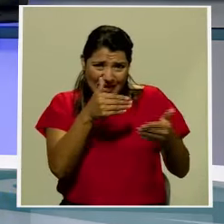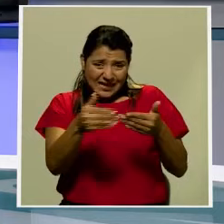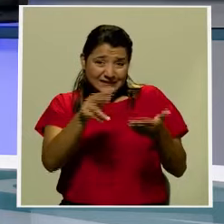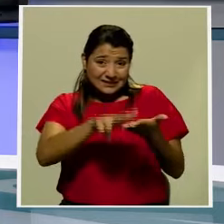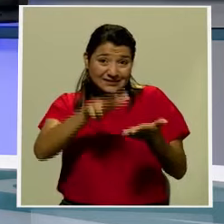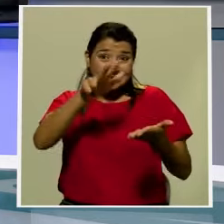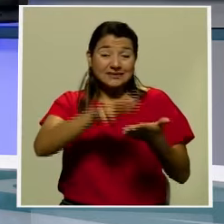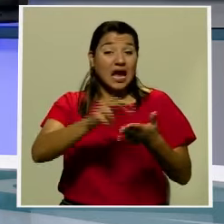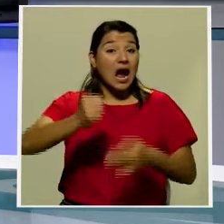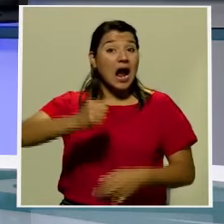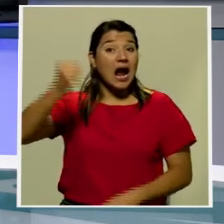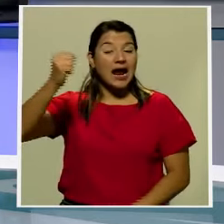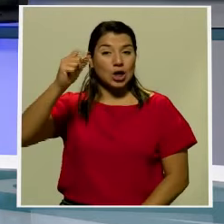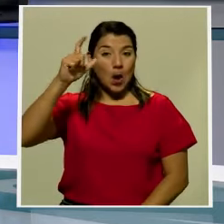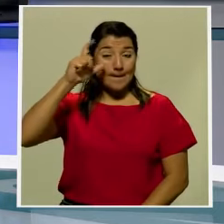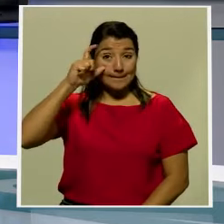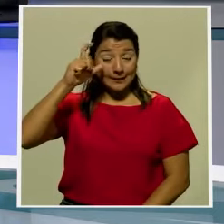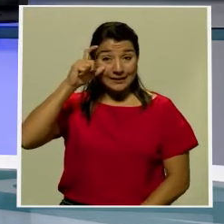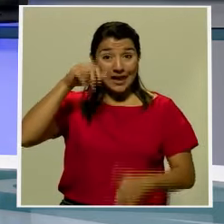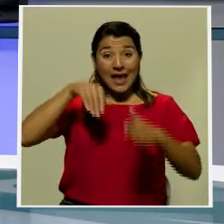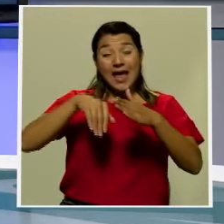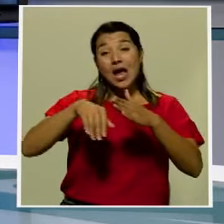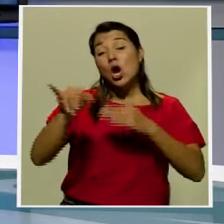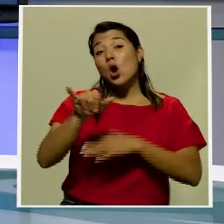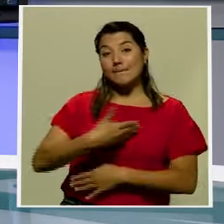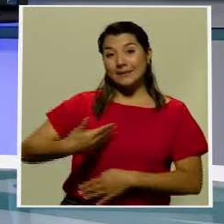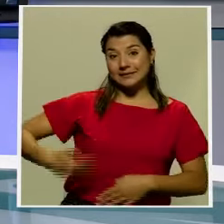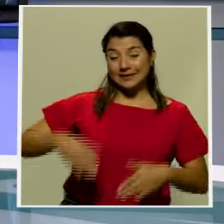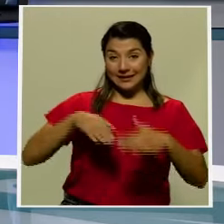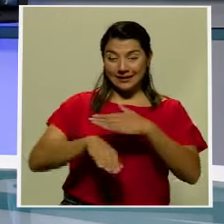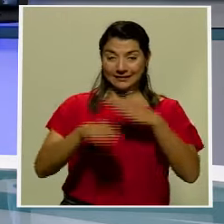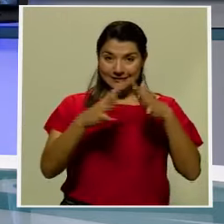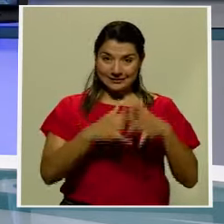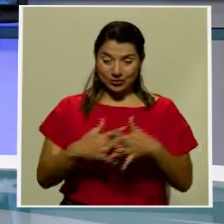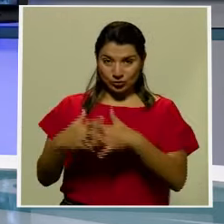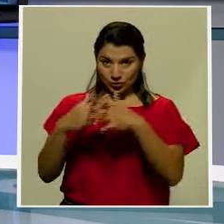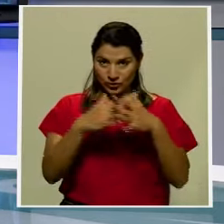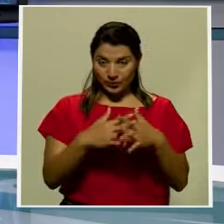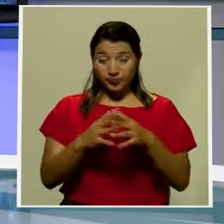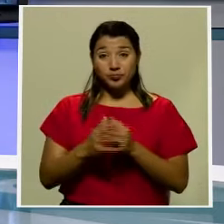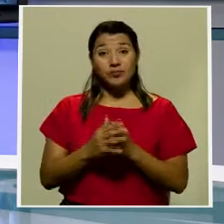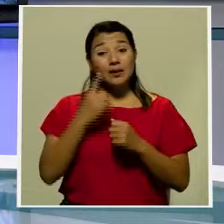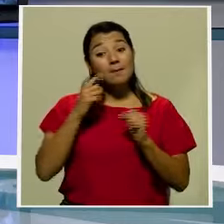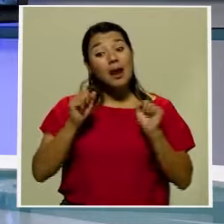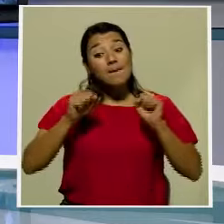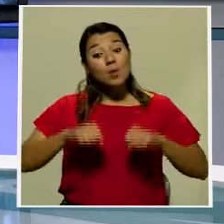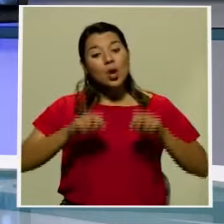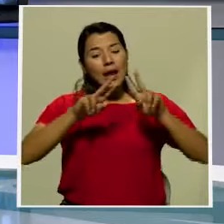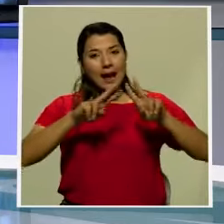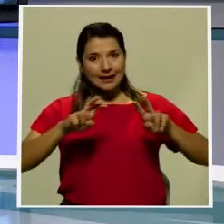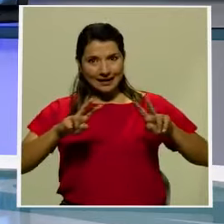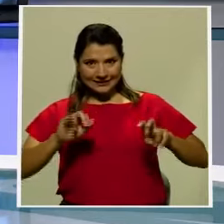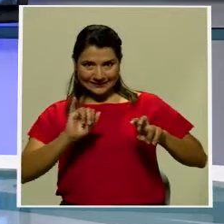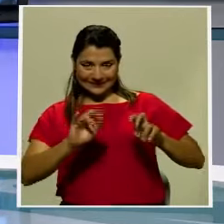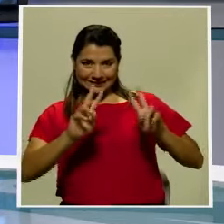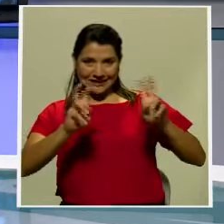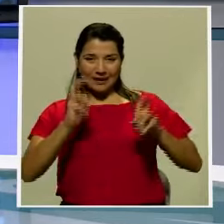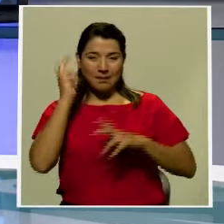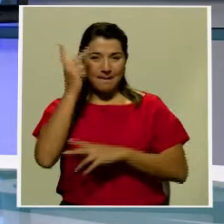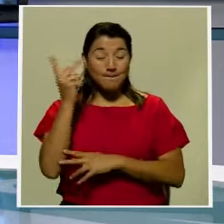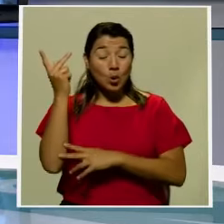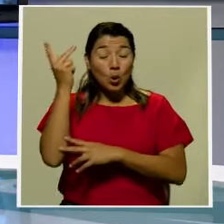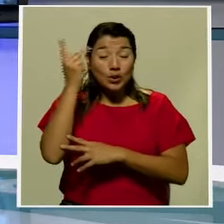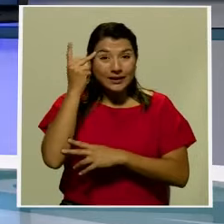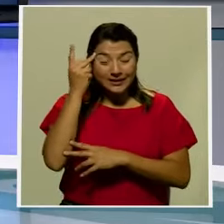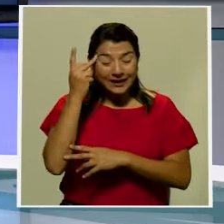victoria de Joe Biden en la presidencia de los Estados Unidos. Para analizar esta coyuntura política tan